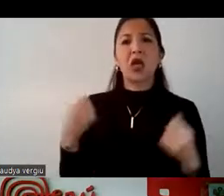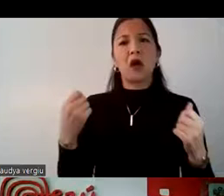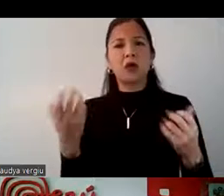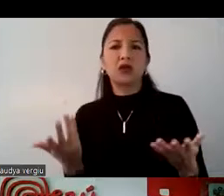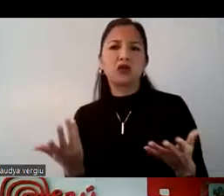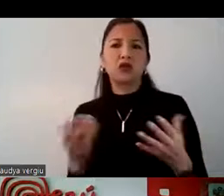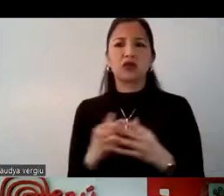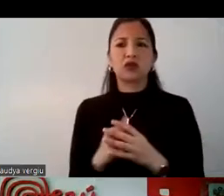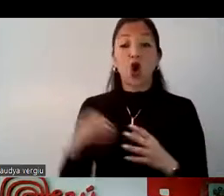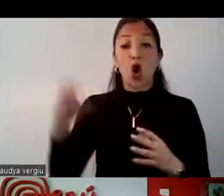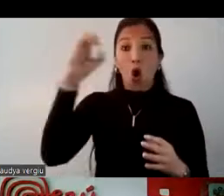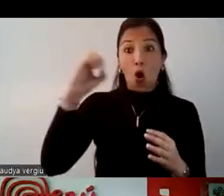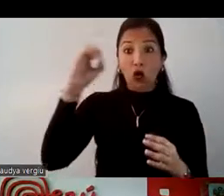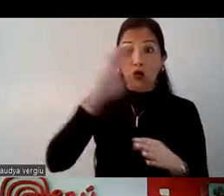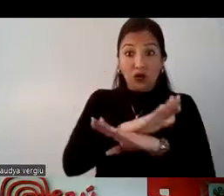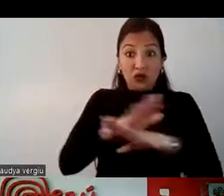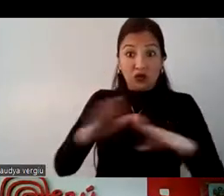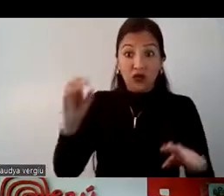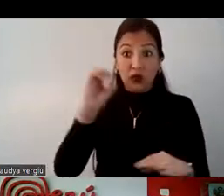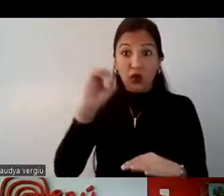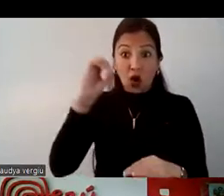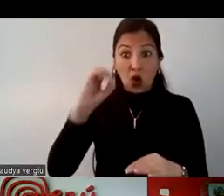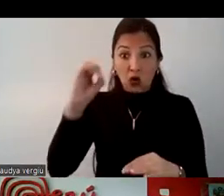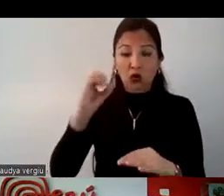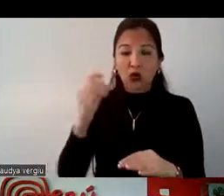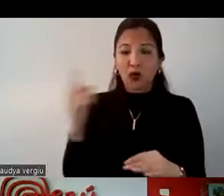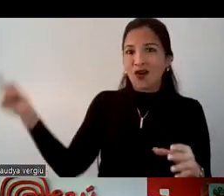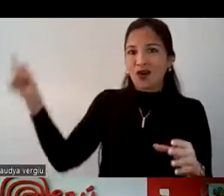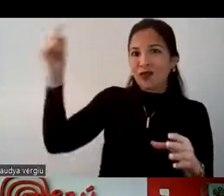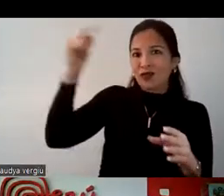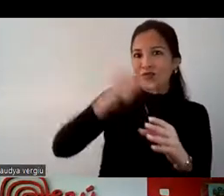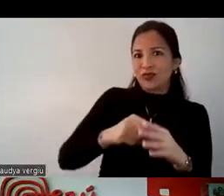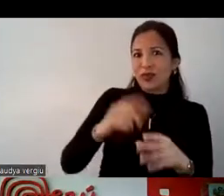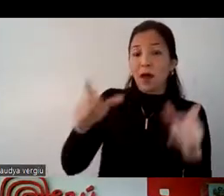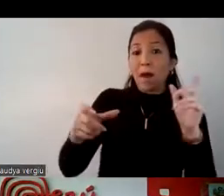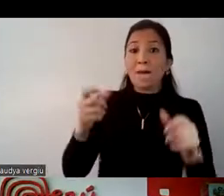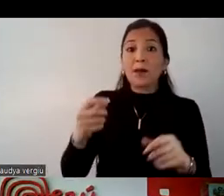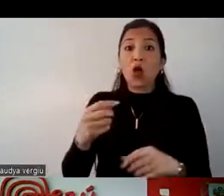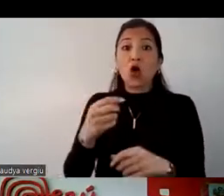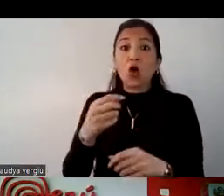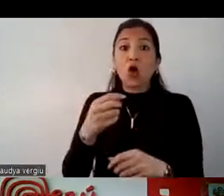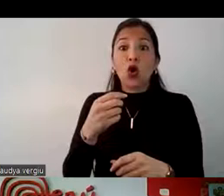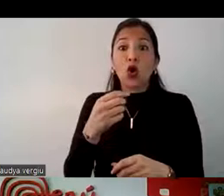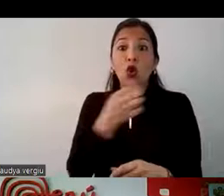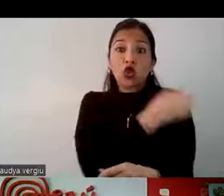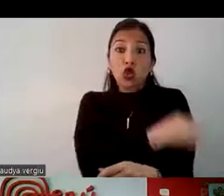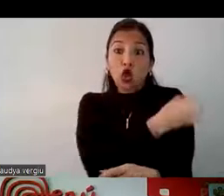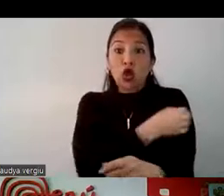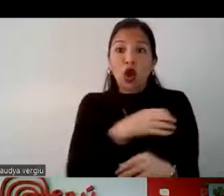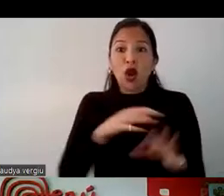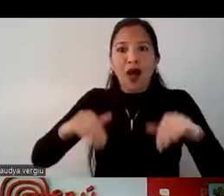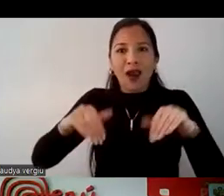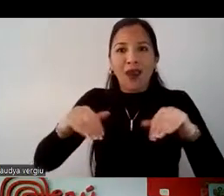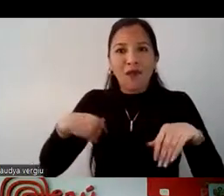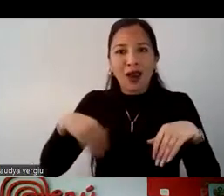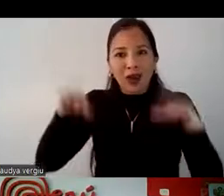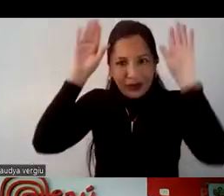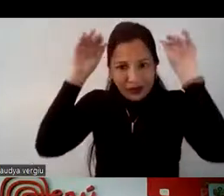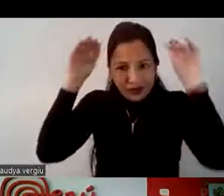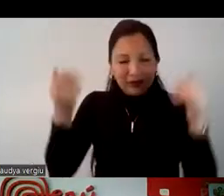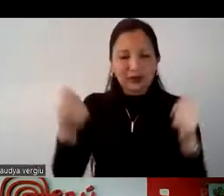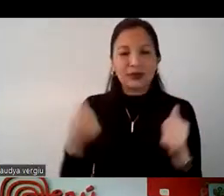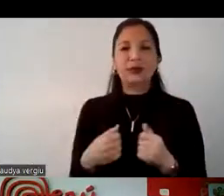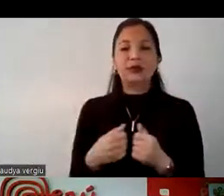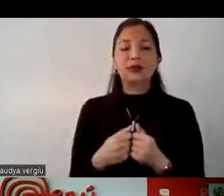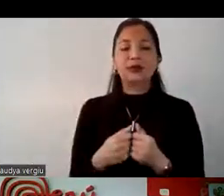en este caso en octubre, a fines de octubre nos va a llegar un grupo muy grande de médicos veterinarios que van a tener su congreso en Lima y